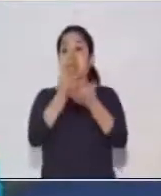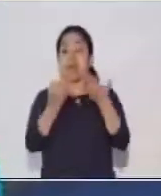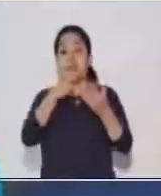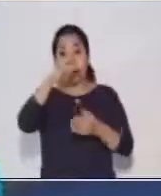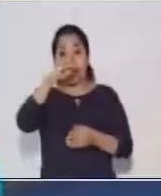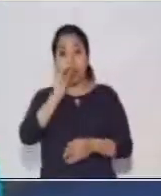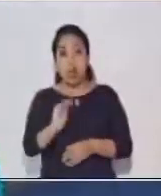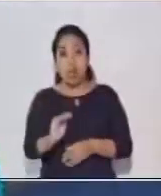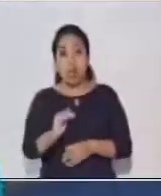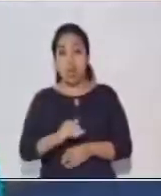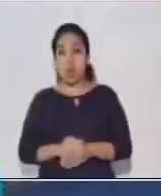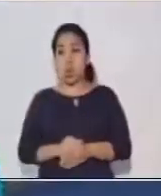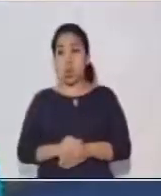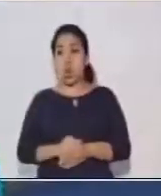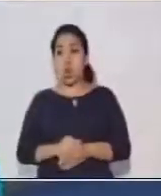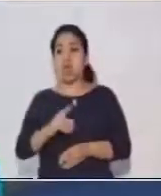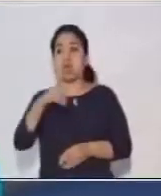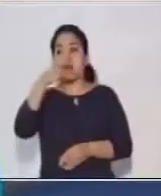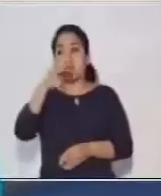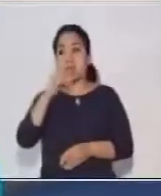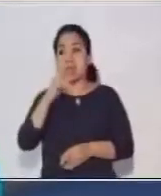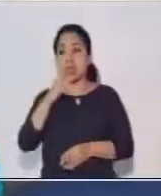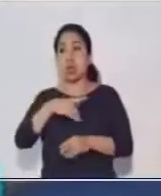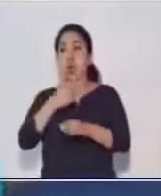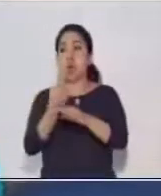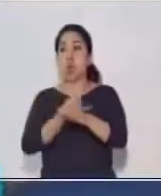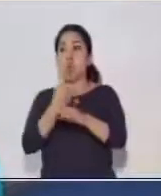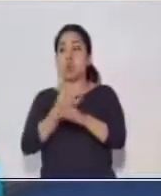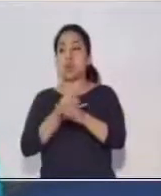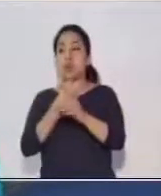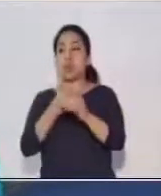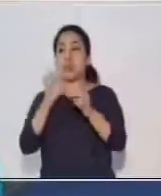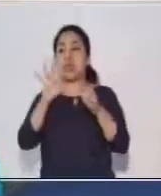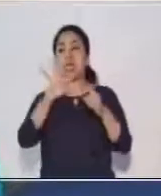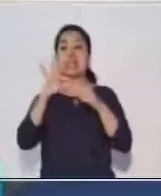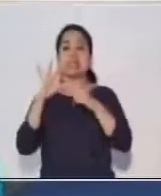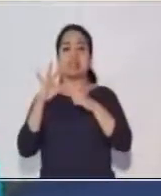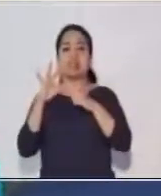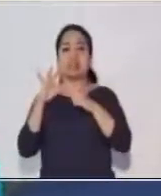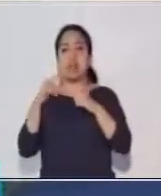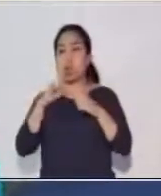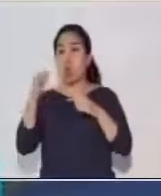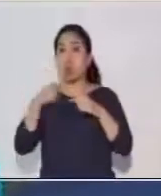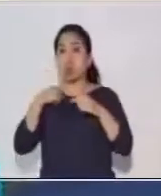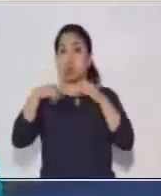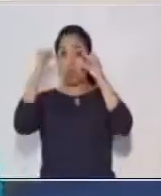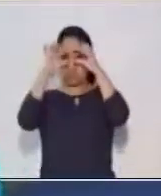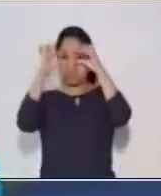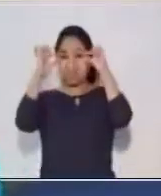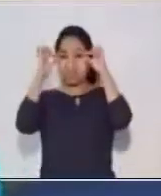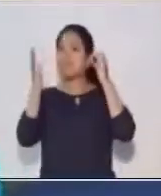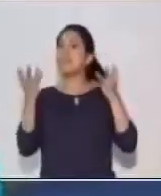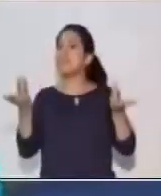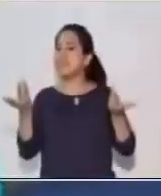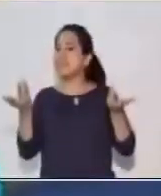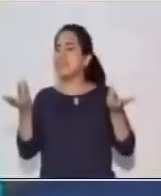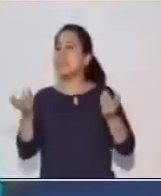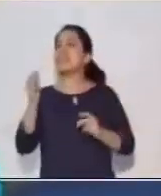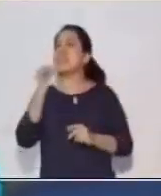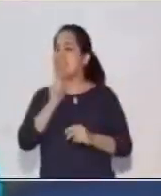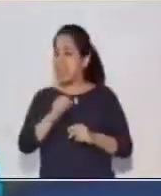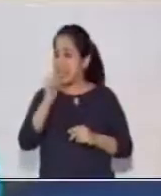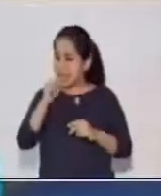un niño. Y este niño usa algo muy especial, así como lo que yo tengo por acá. ¿Qué será? Sí.